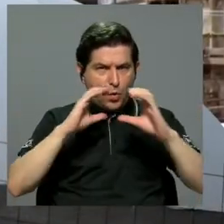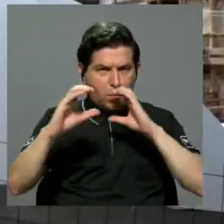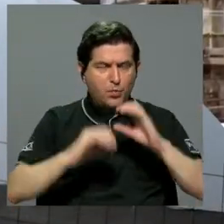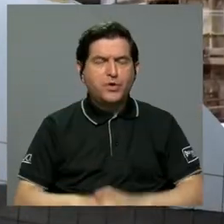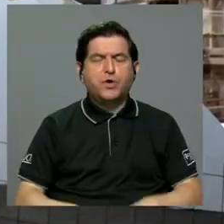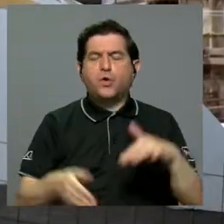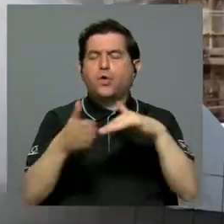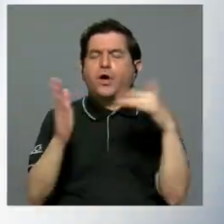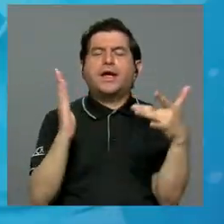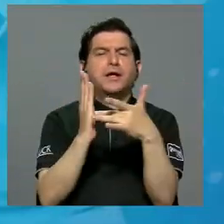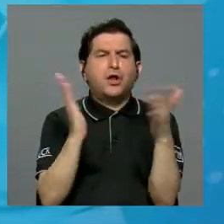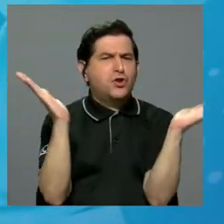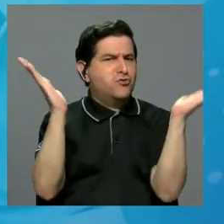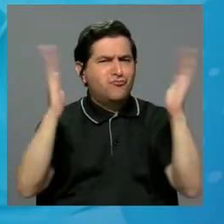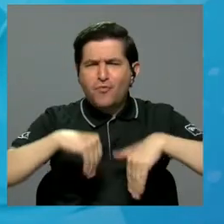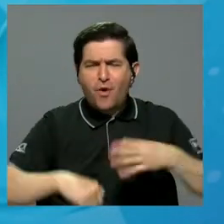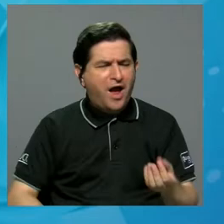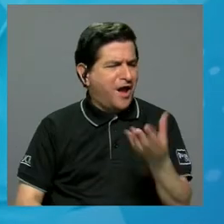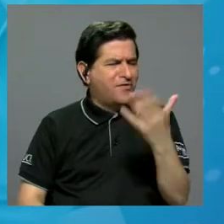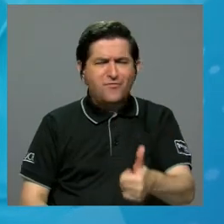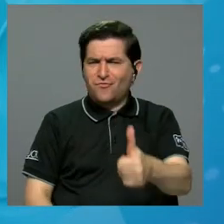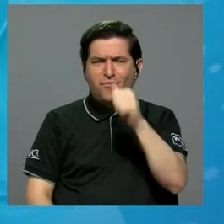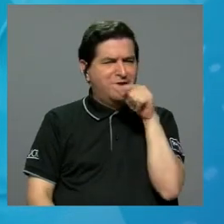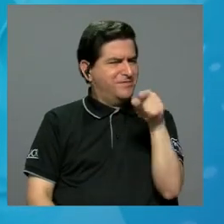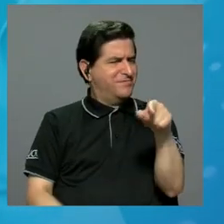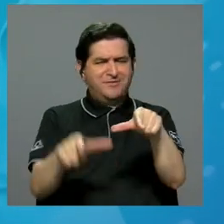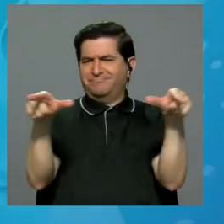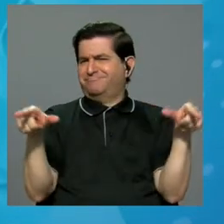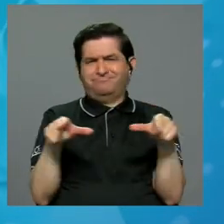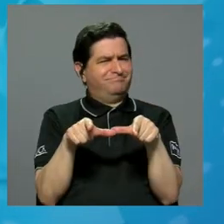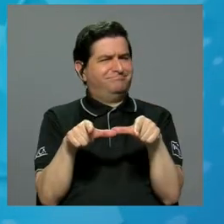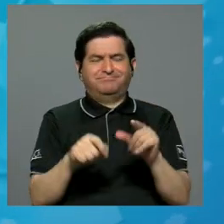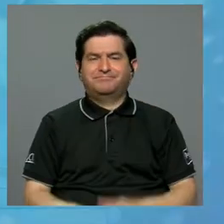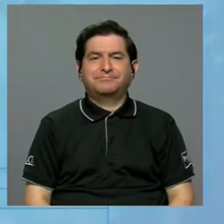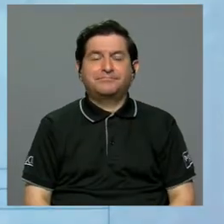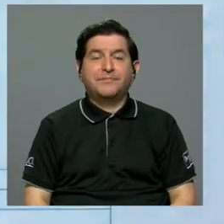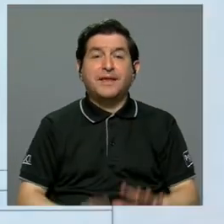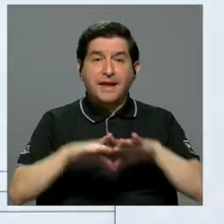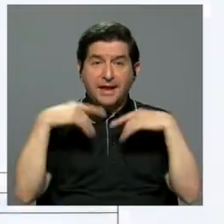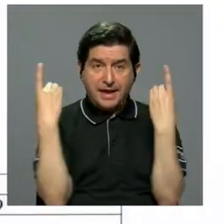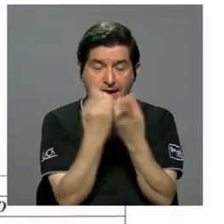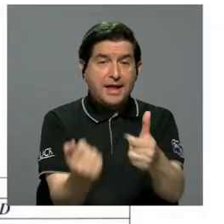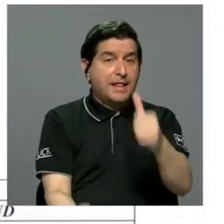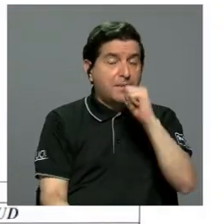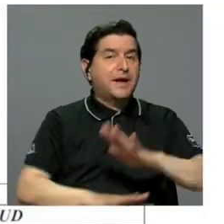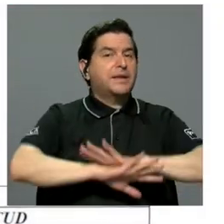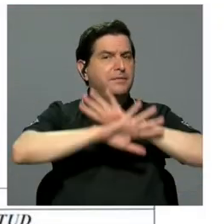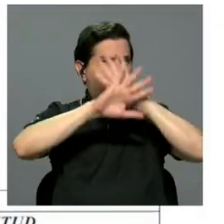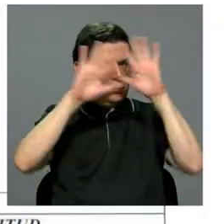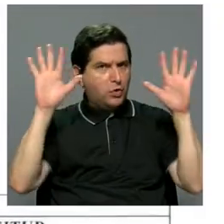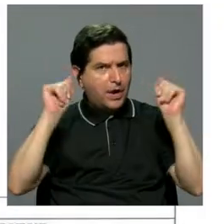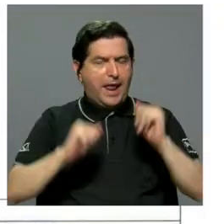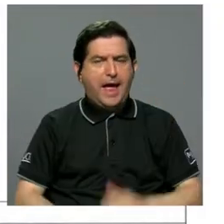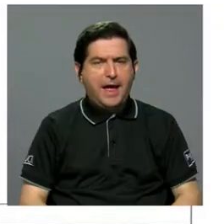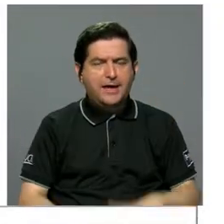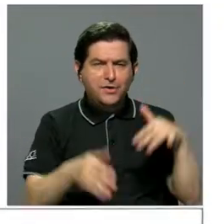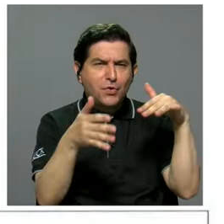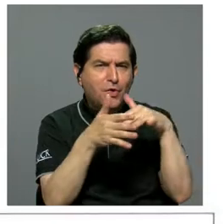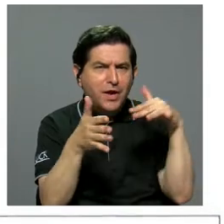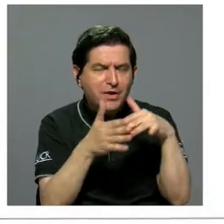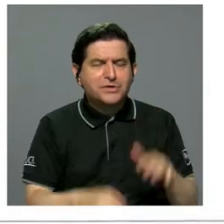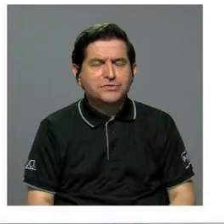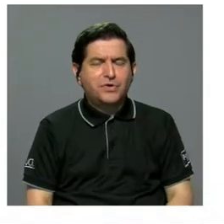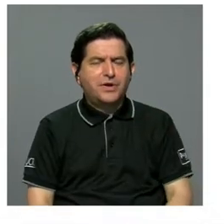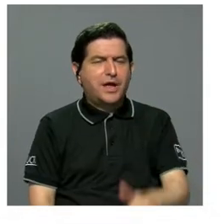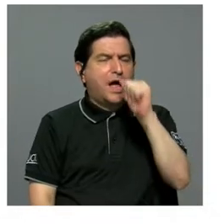través de un estudio técnico que no existe naciente alguna. El Departamento de Aguas fue muy claro en el